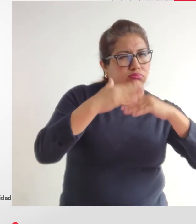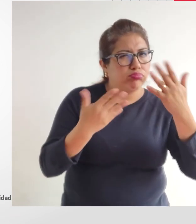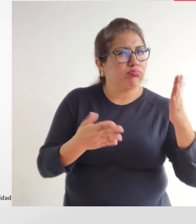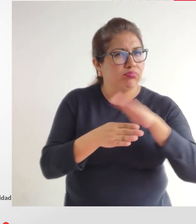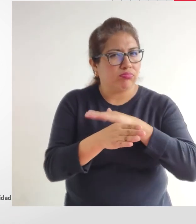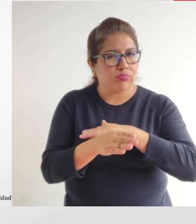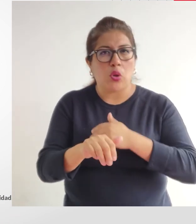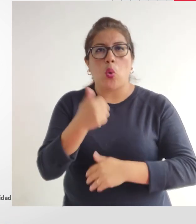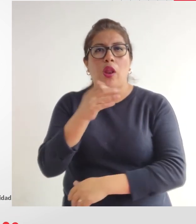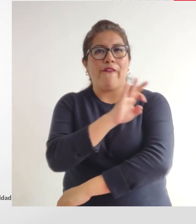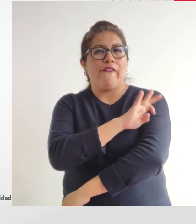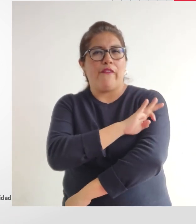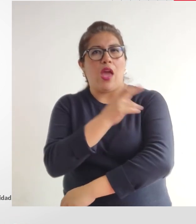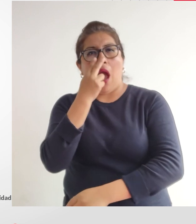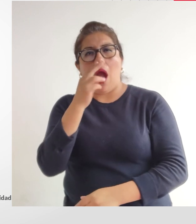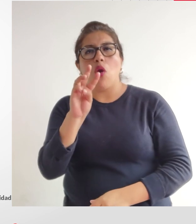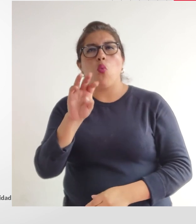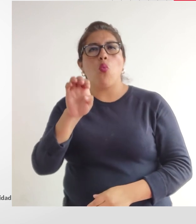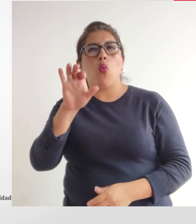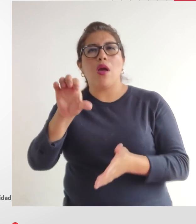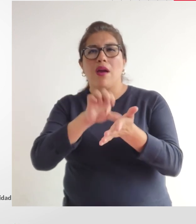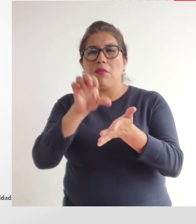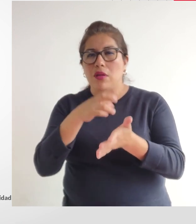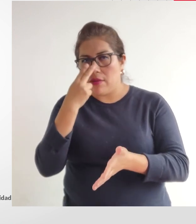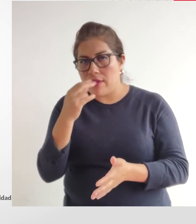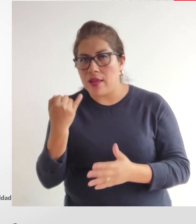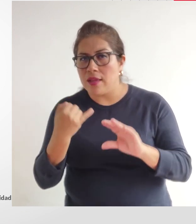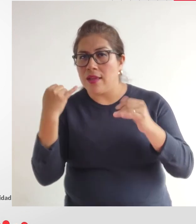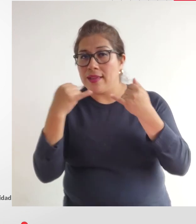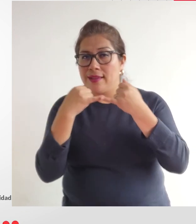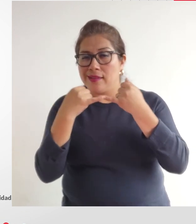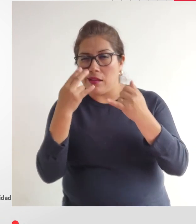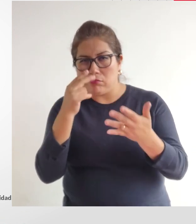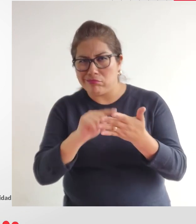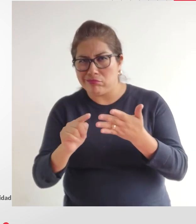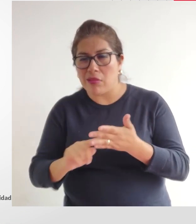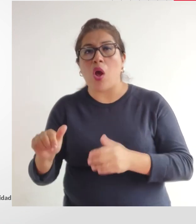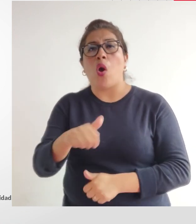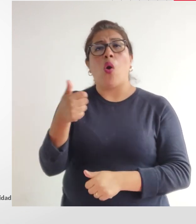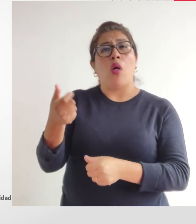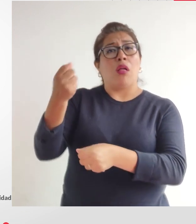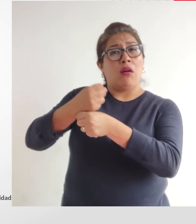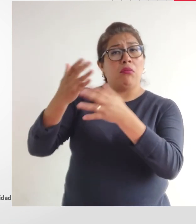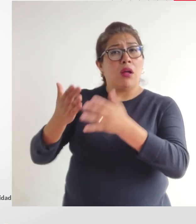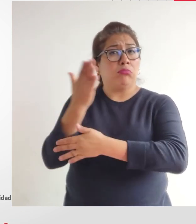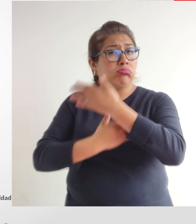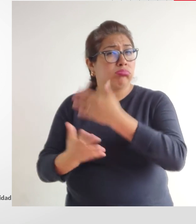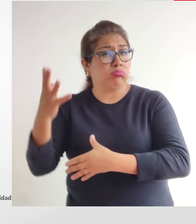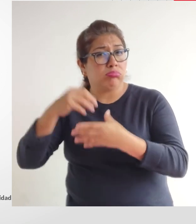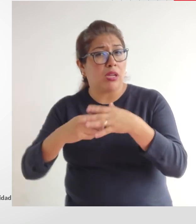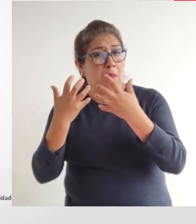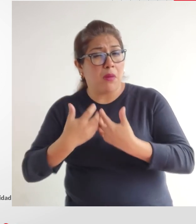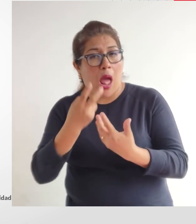accesibilidad la fiscalización de las páginas web hemos hemos fiscalizado la cuota laboral el